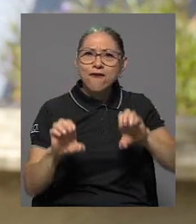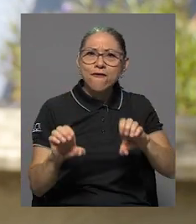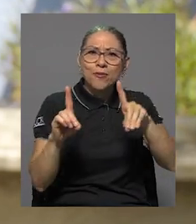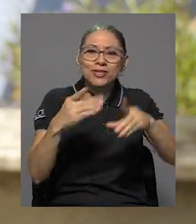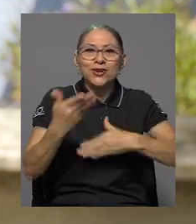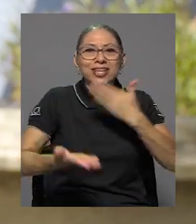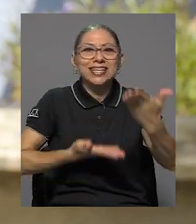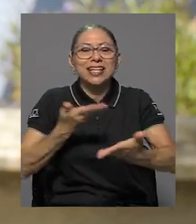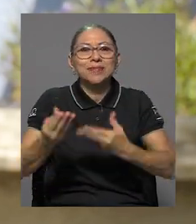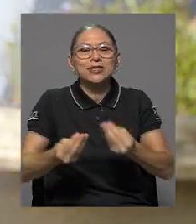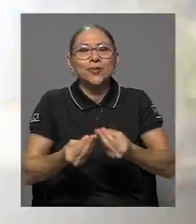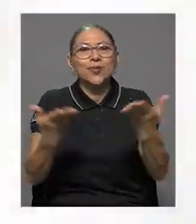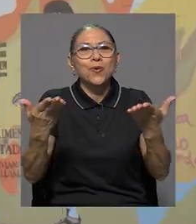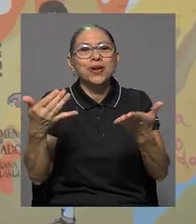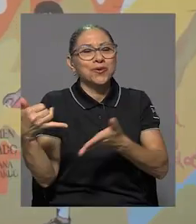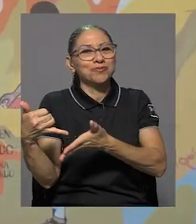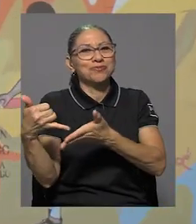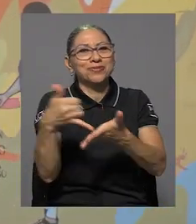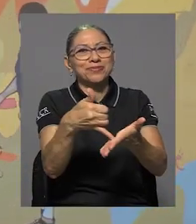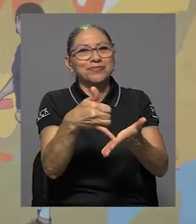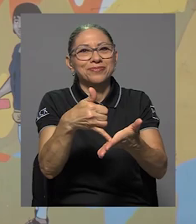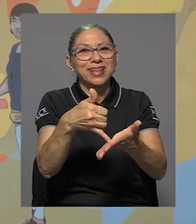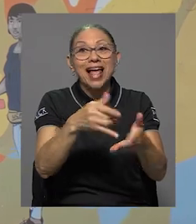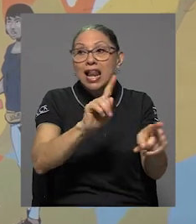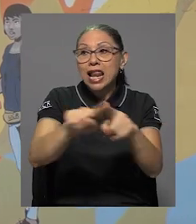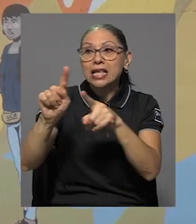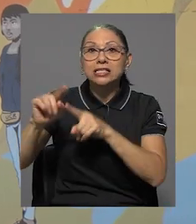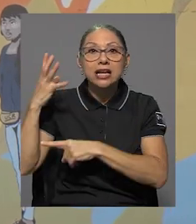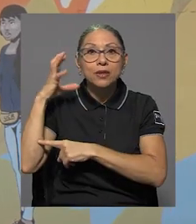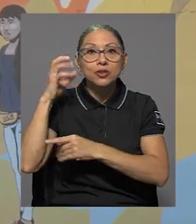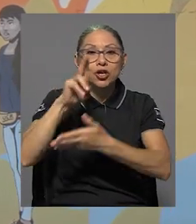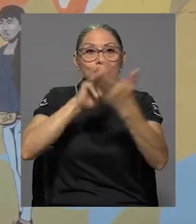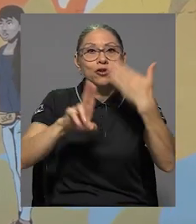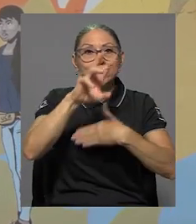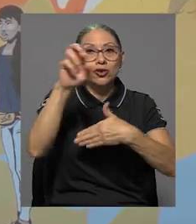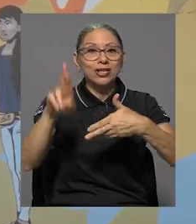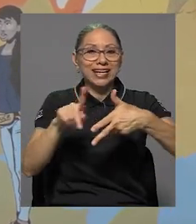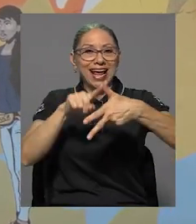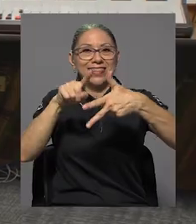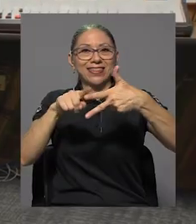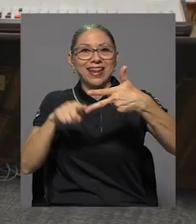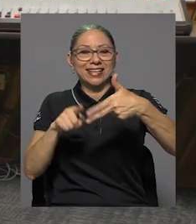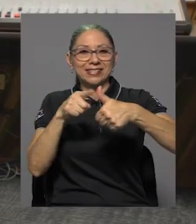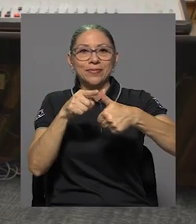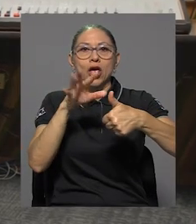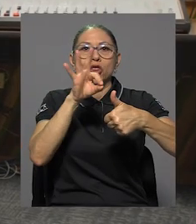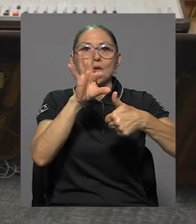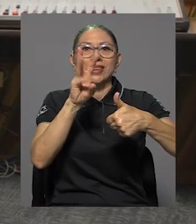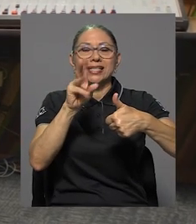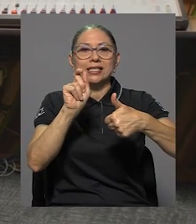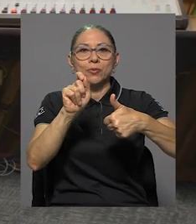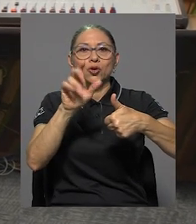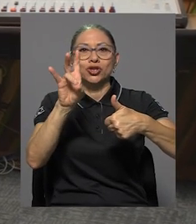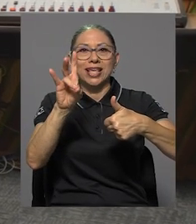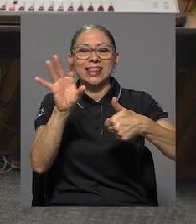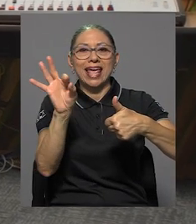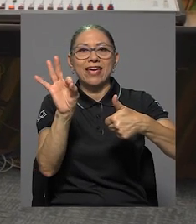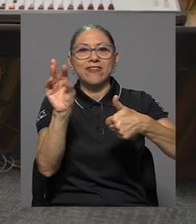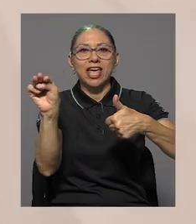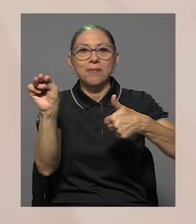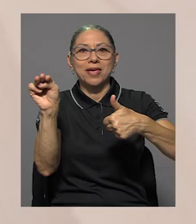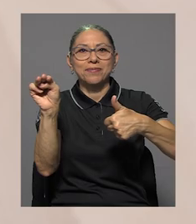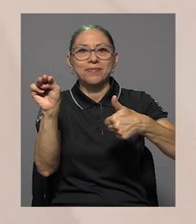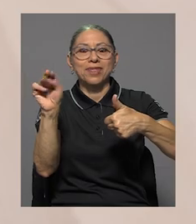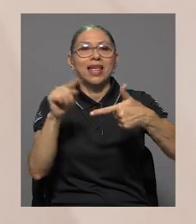servicio público. Las radioemisoras de la Universidad de Costa Rica son tres, la 96.7 FM,